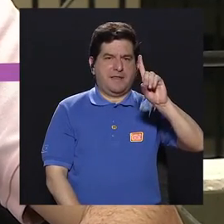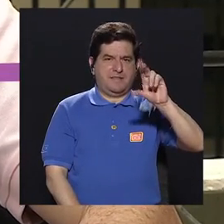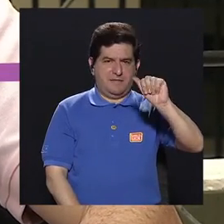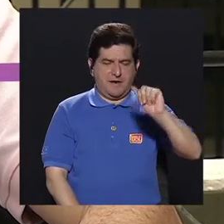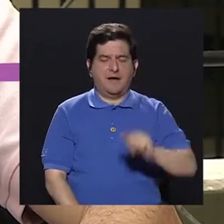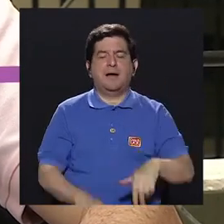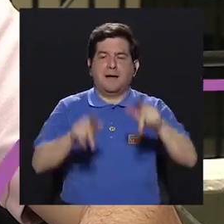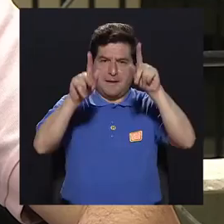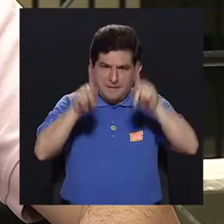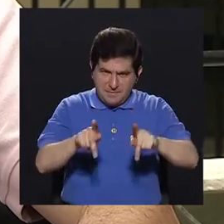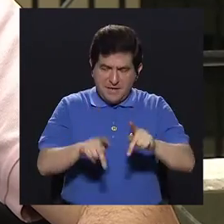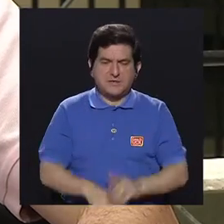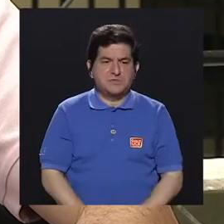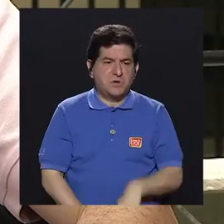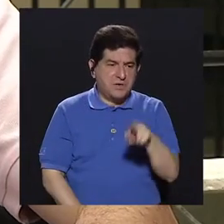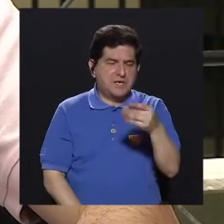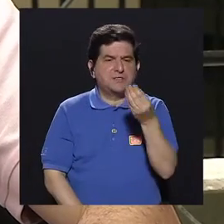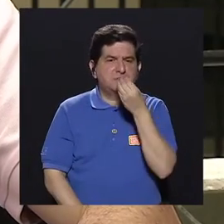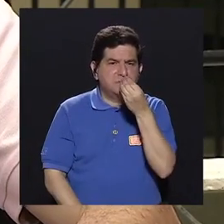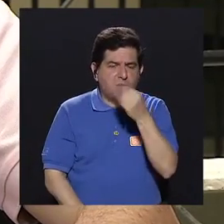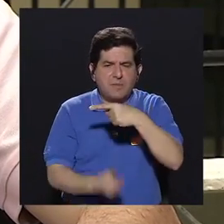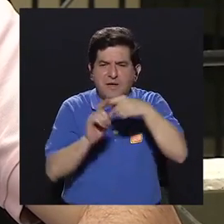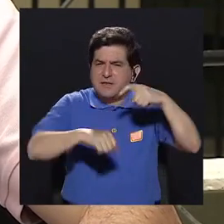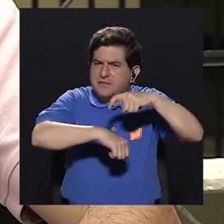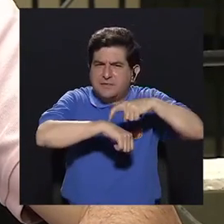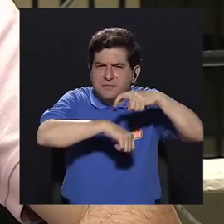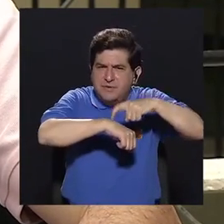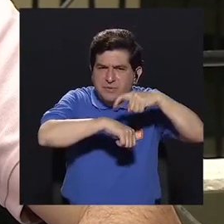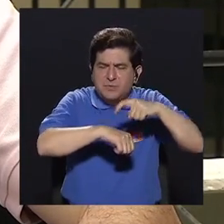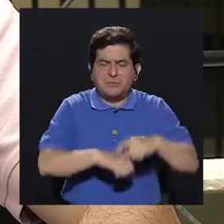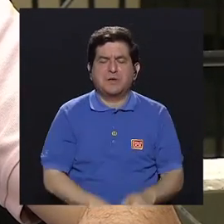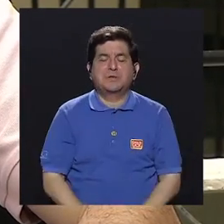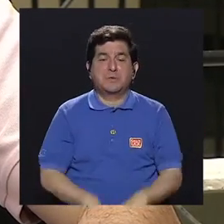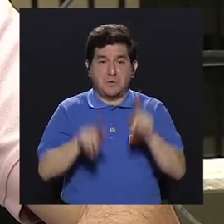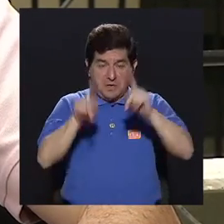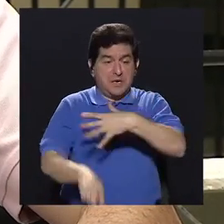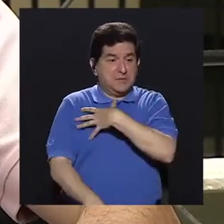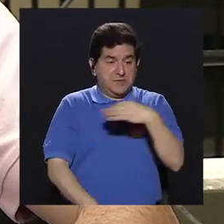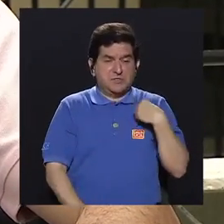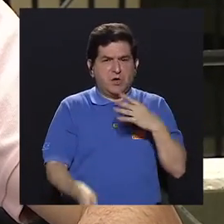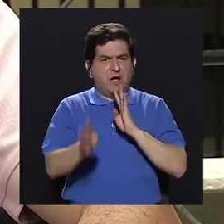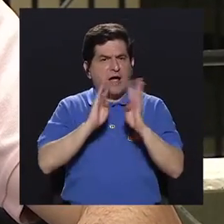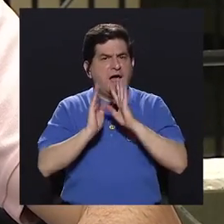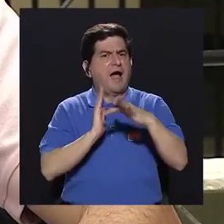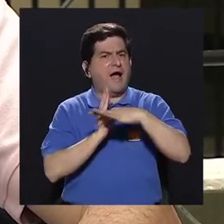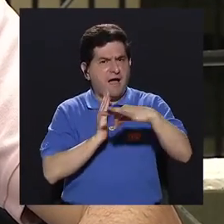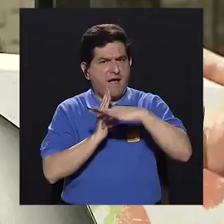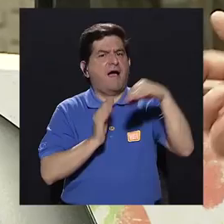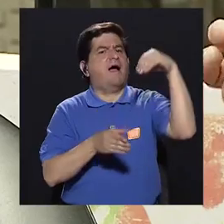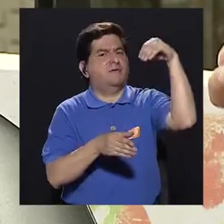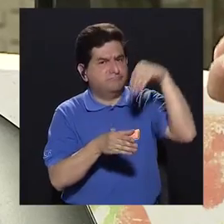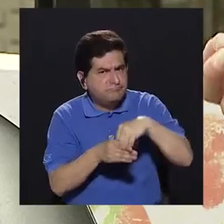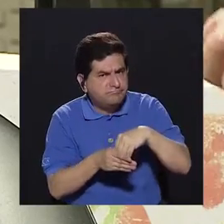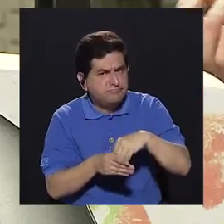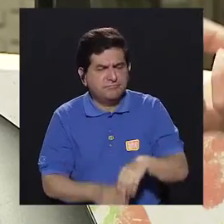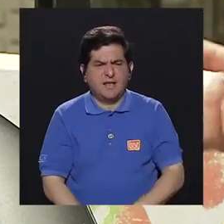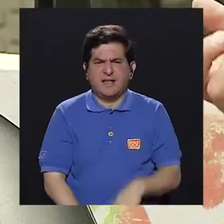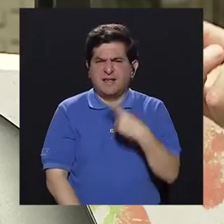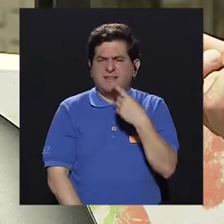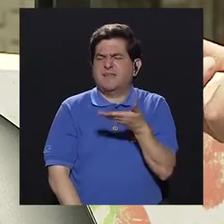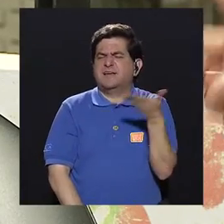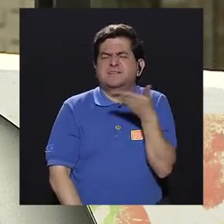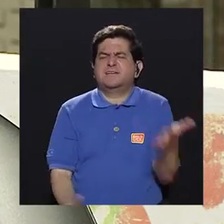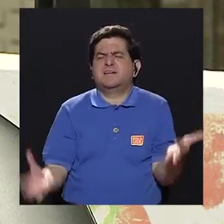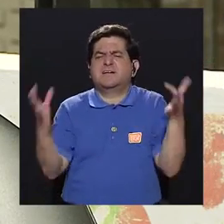que la gente pues le gusta consumir mucho, hablamos de la grasa que poseen. ¿Qué podemos